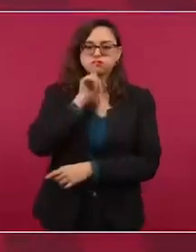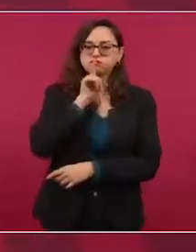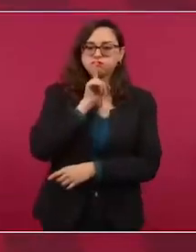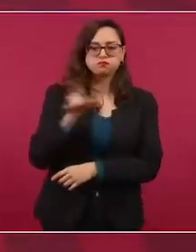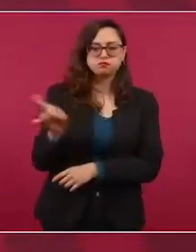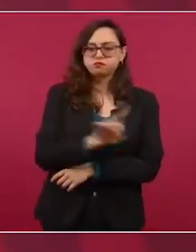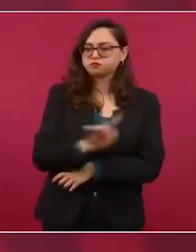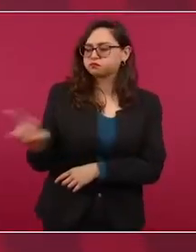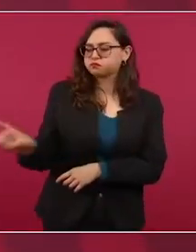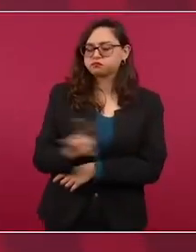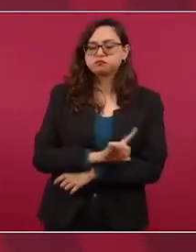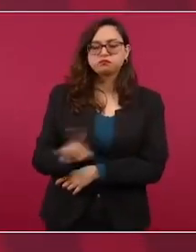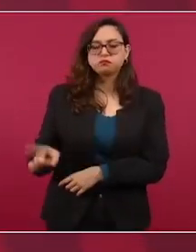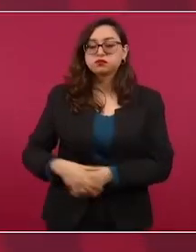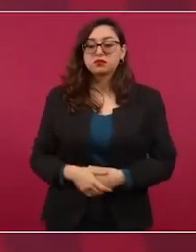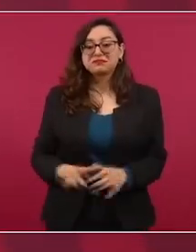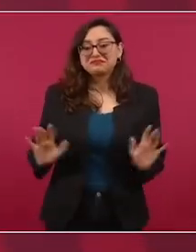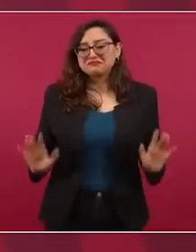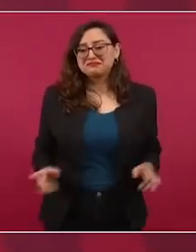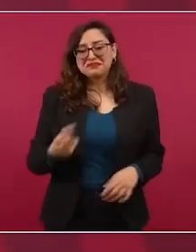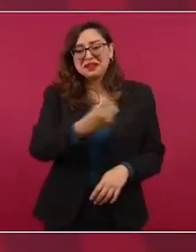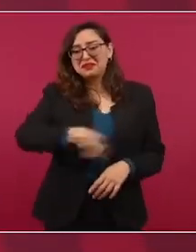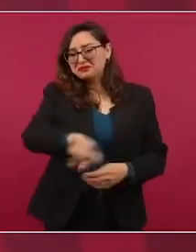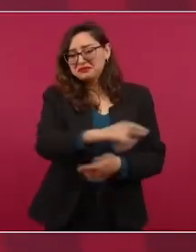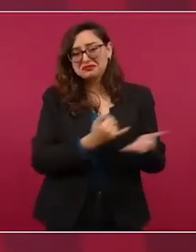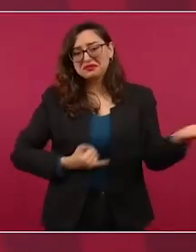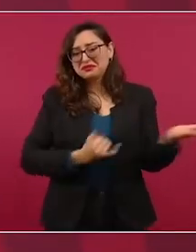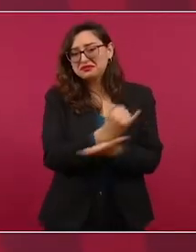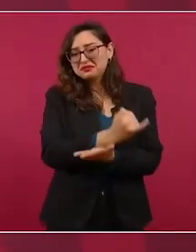Eso es lo que ya resolvieron.